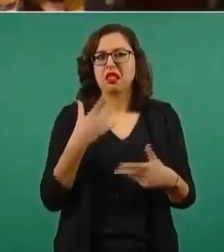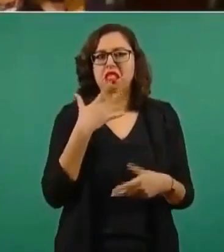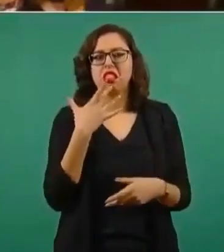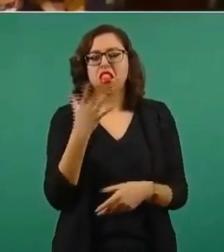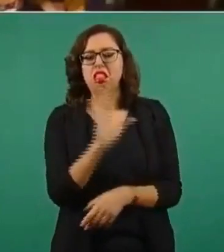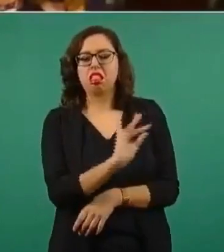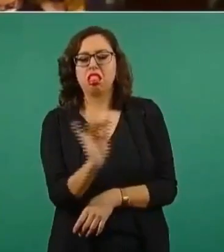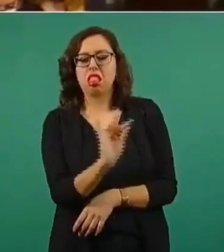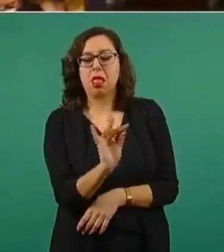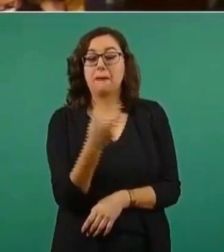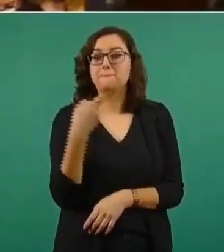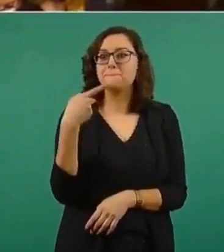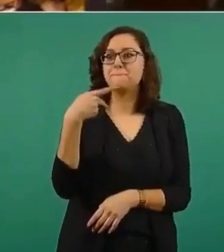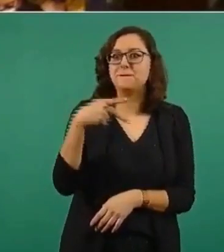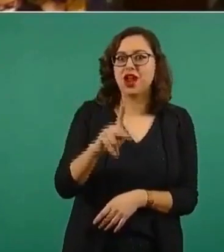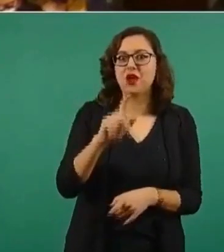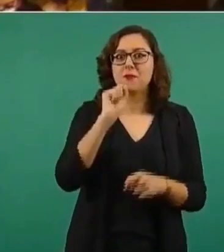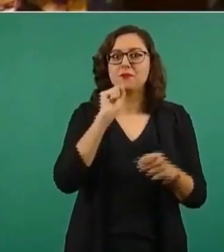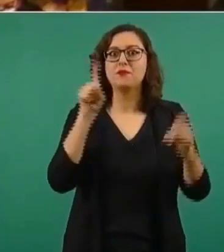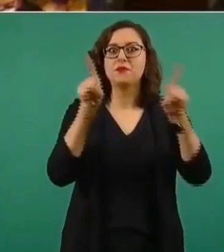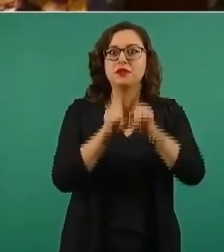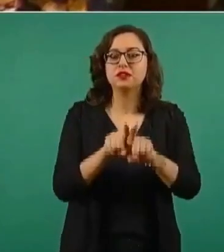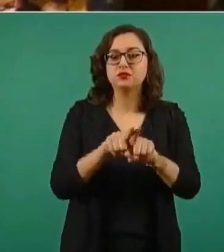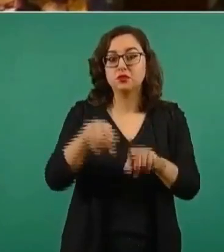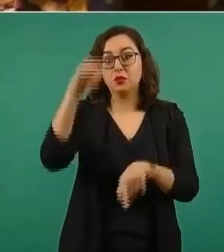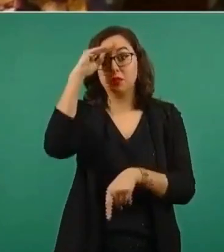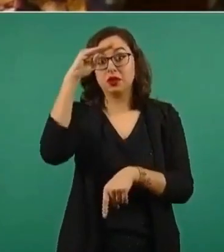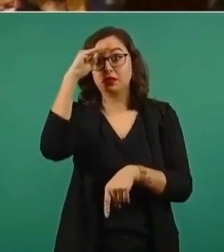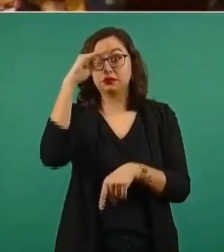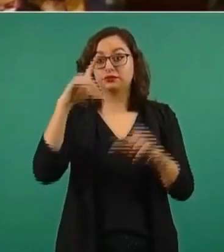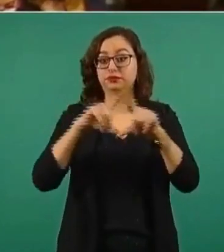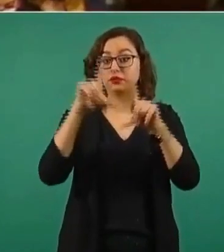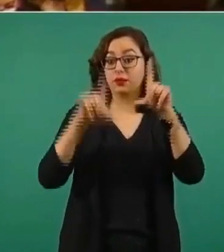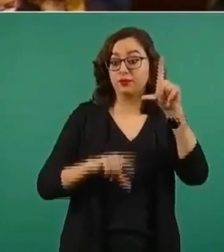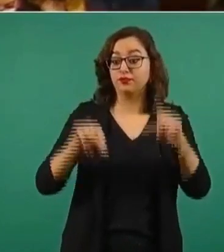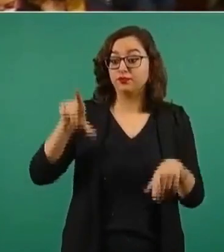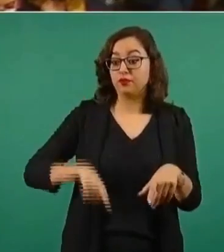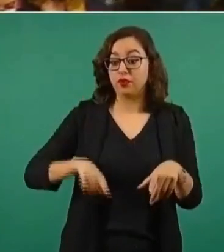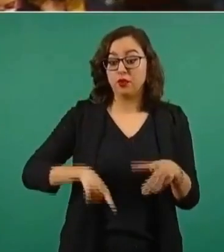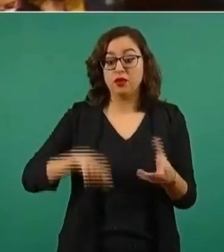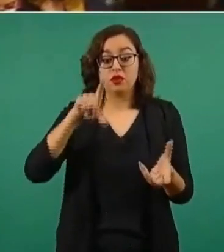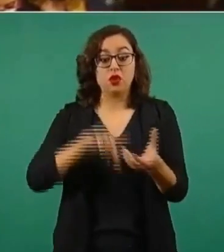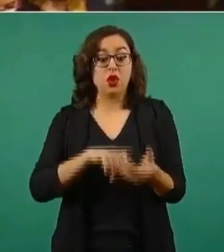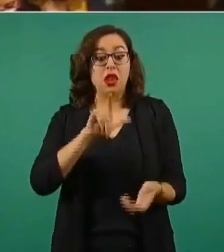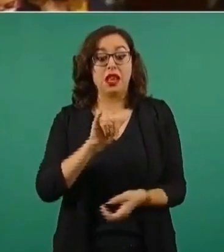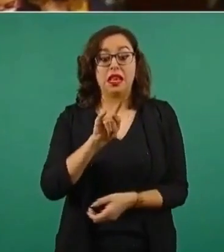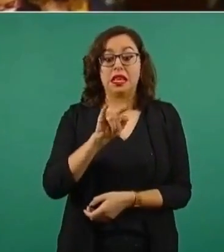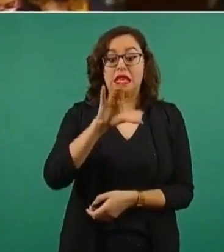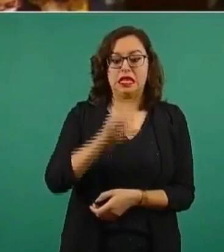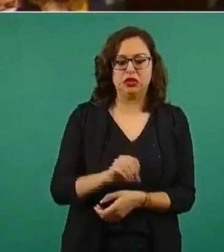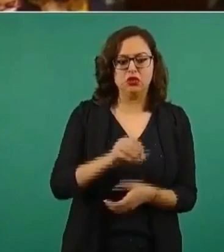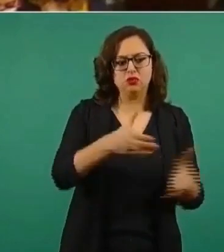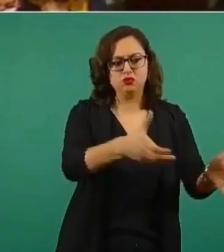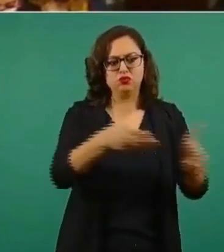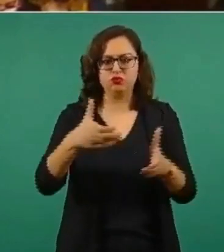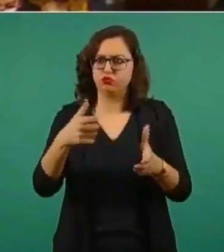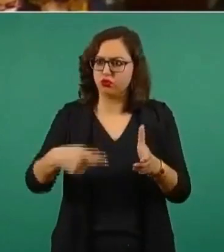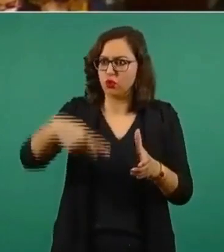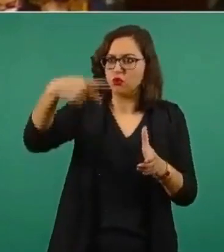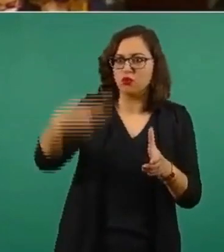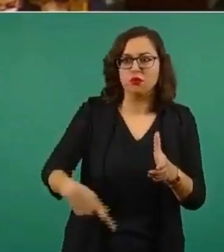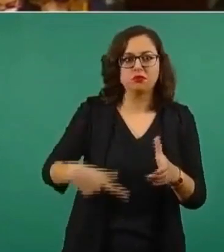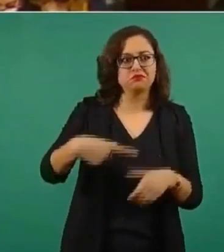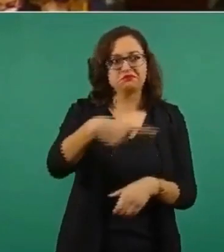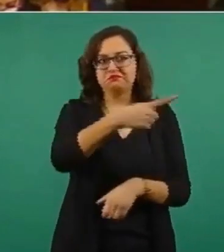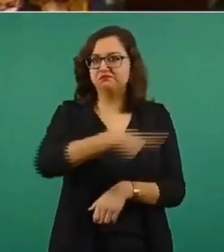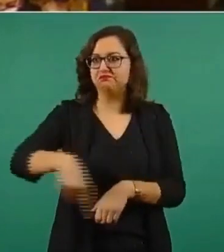minera de litio administrada por el Estado enfrentará importantes complicaciones técnicas y